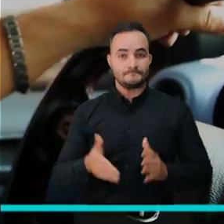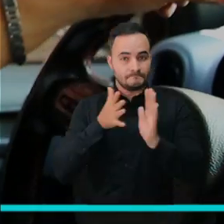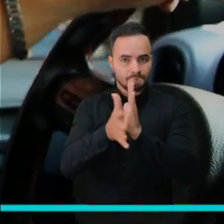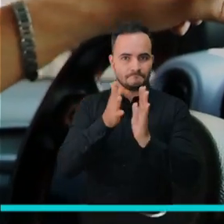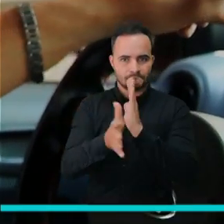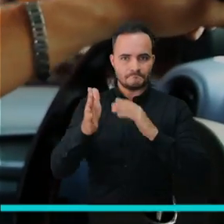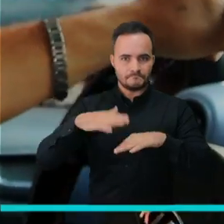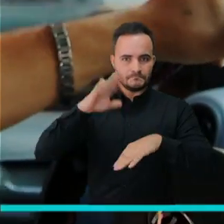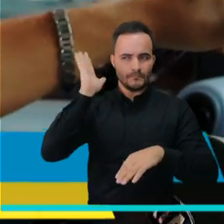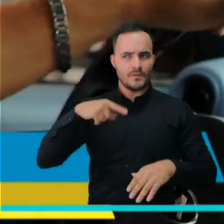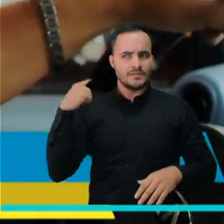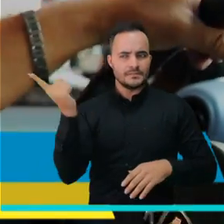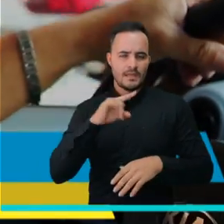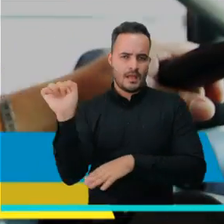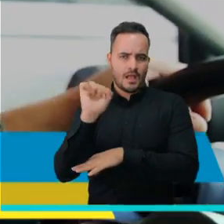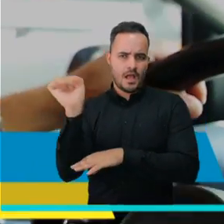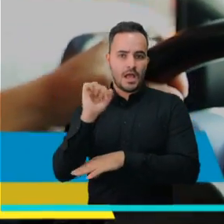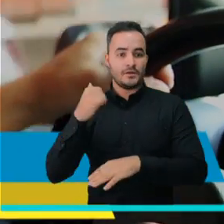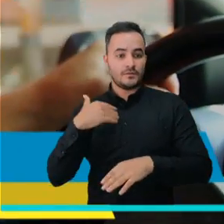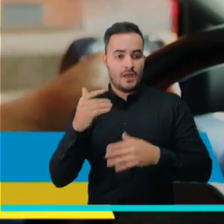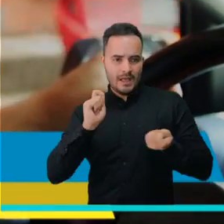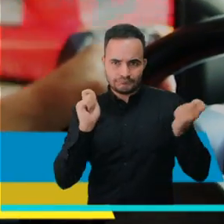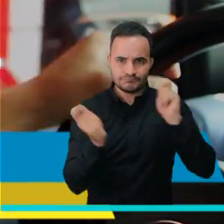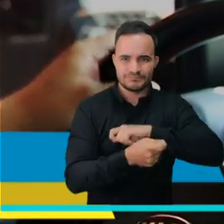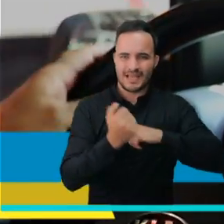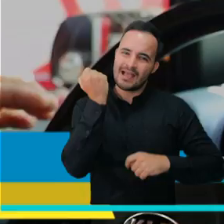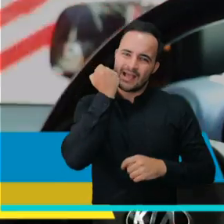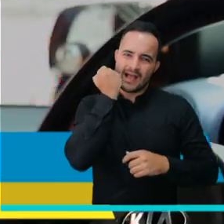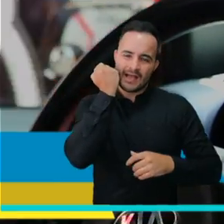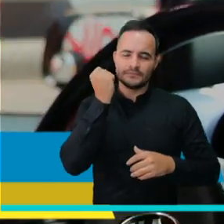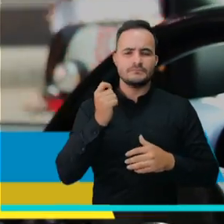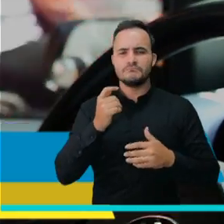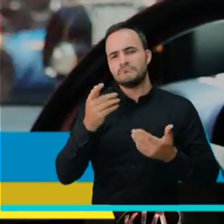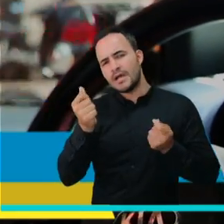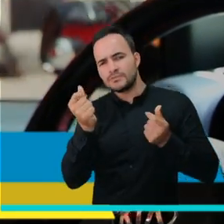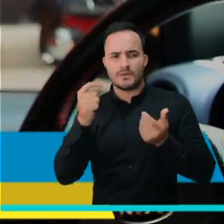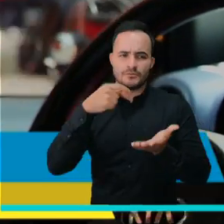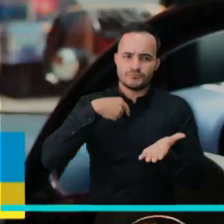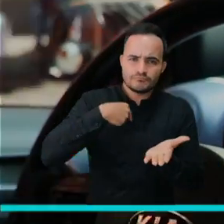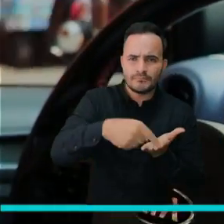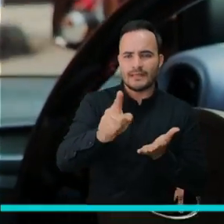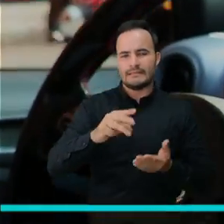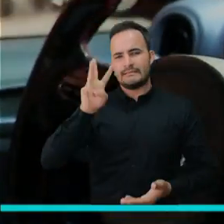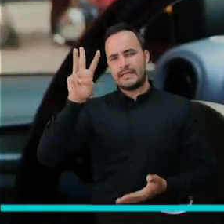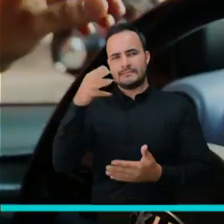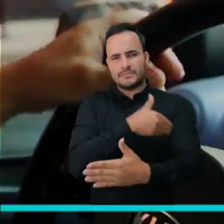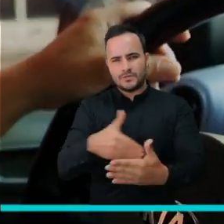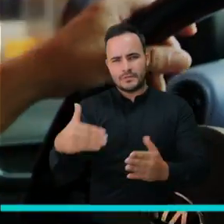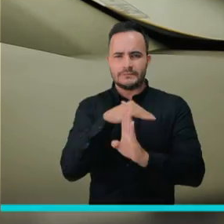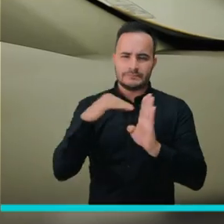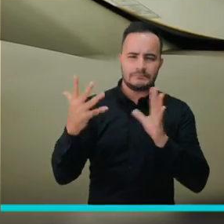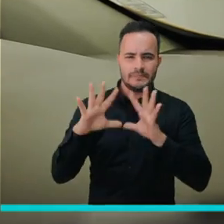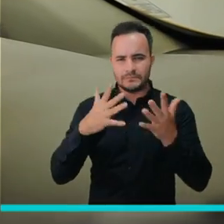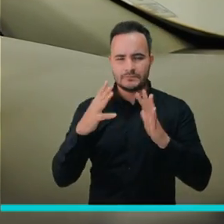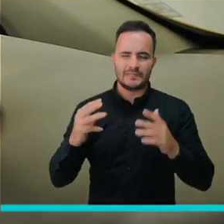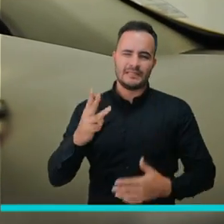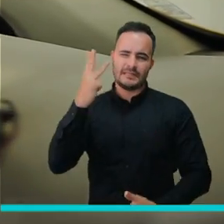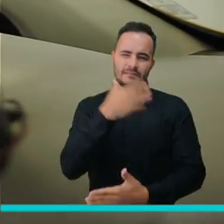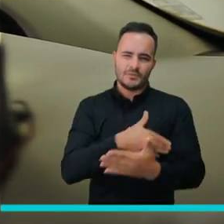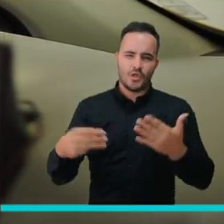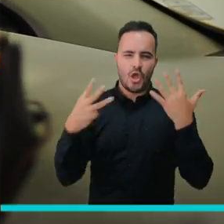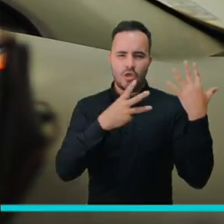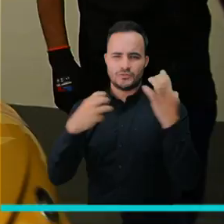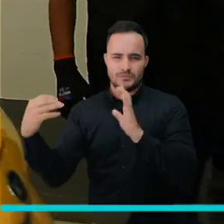Normalmente la conversión de un vehículo a gas es un aproximado de tres millones y medio a tres millones ochocientos. No